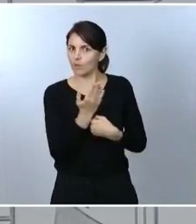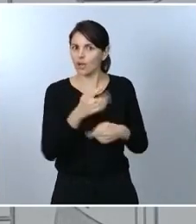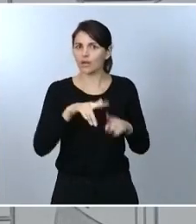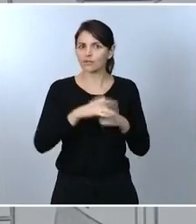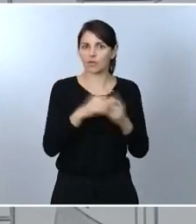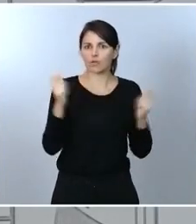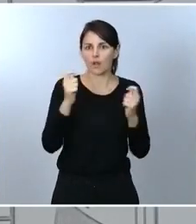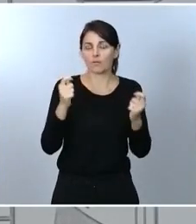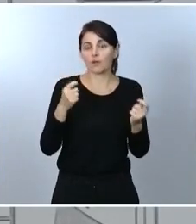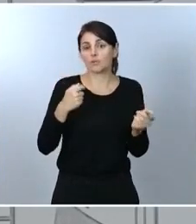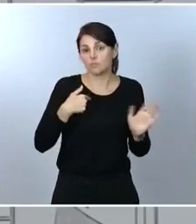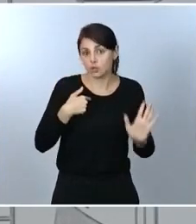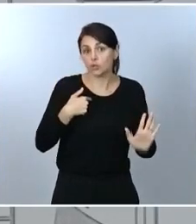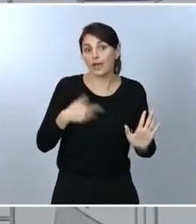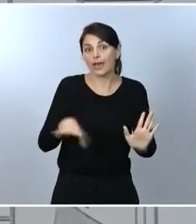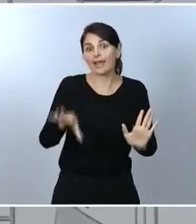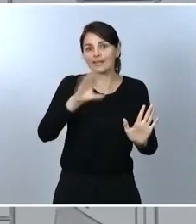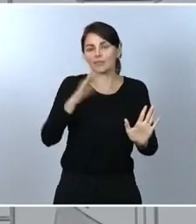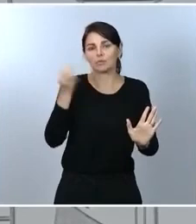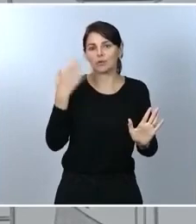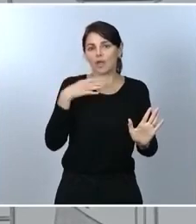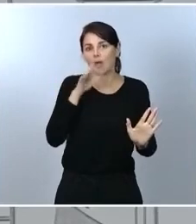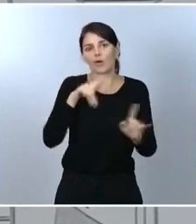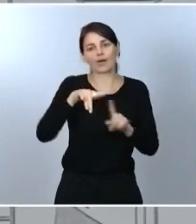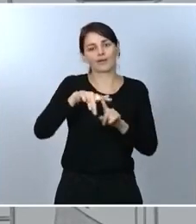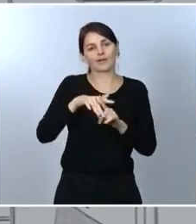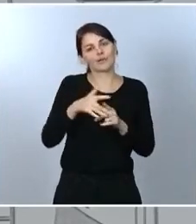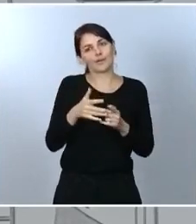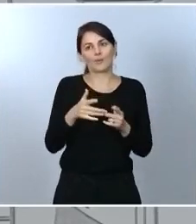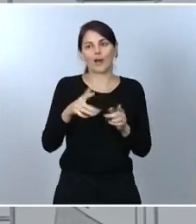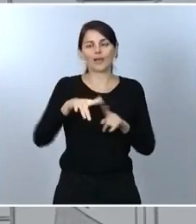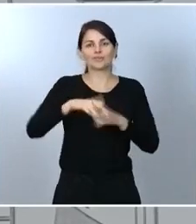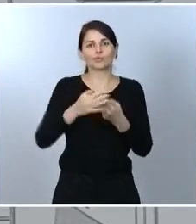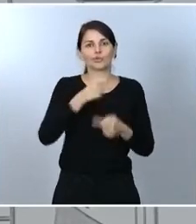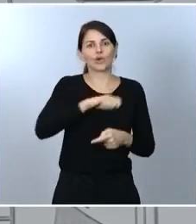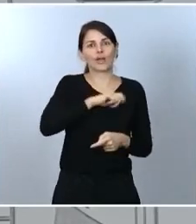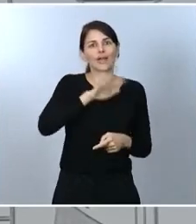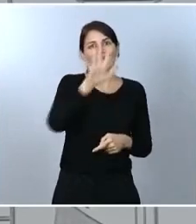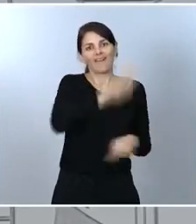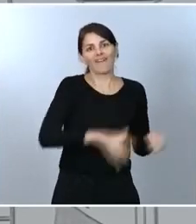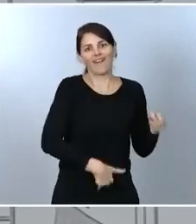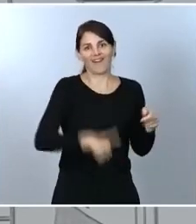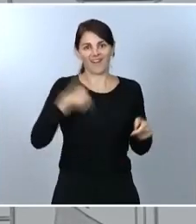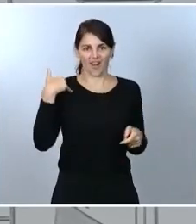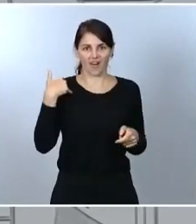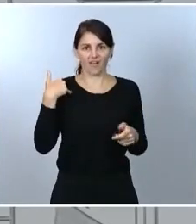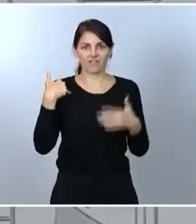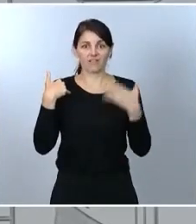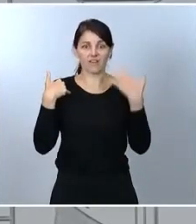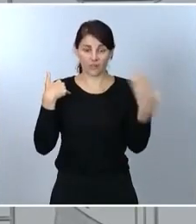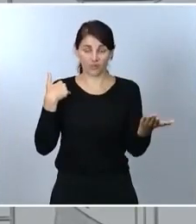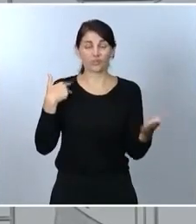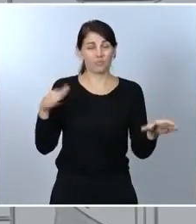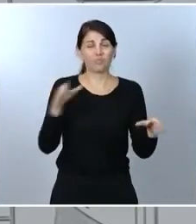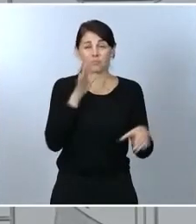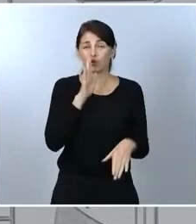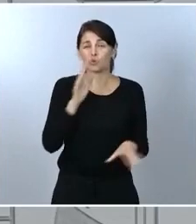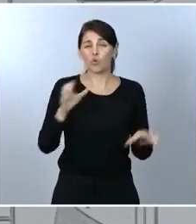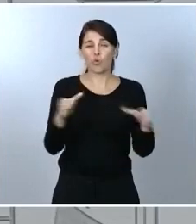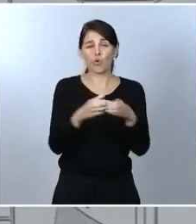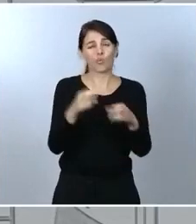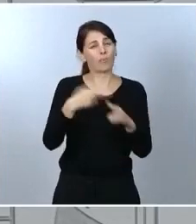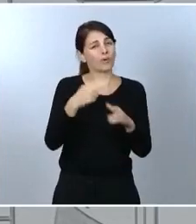los partidos políticos que se califican de estado deben pensar seriamente en apoyar esta medida tan extraordinaria.